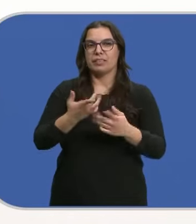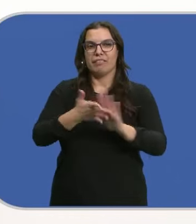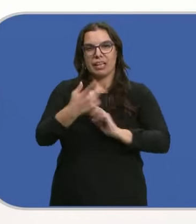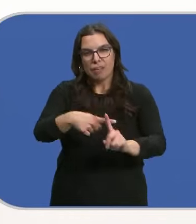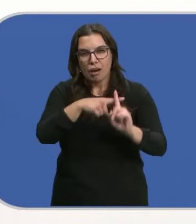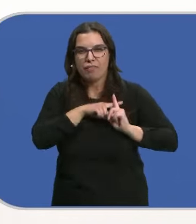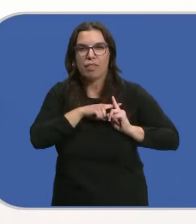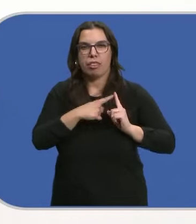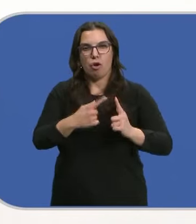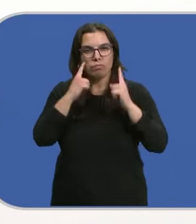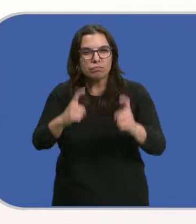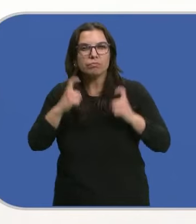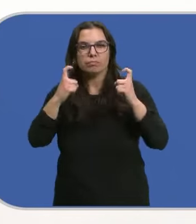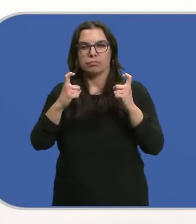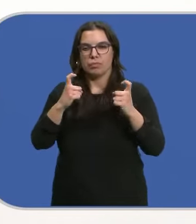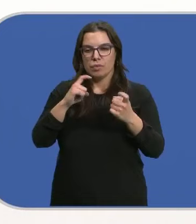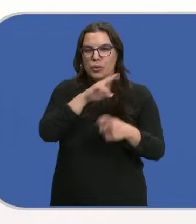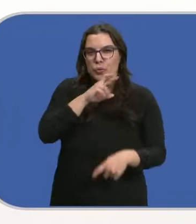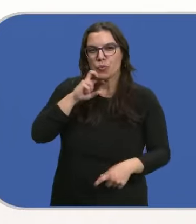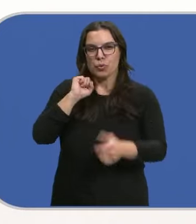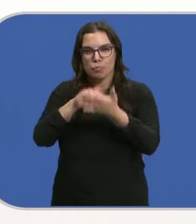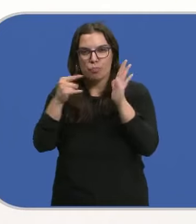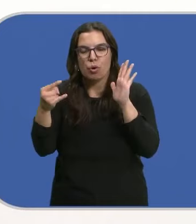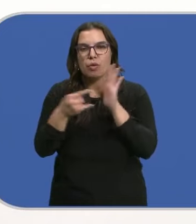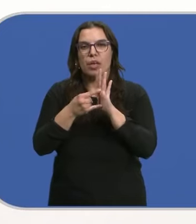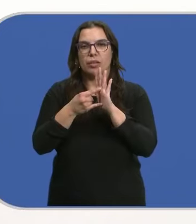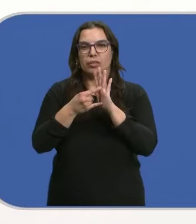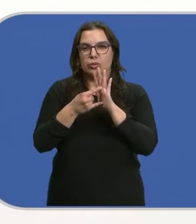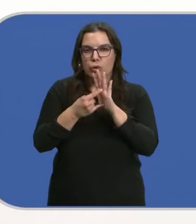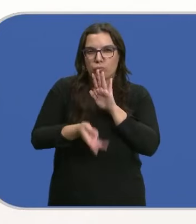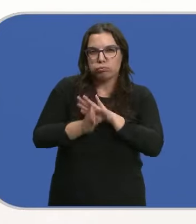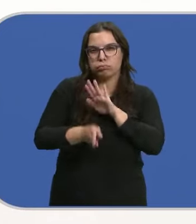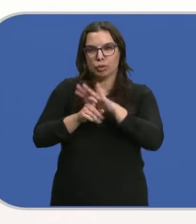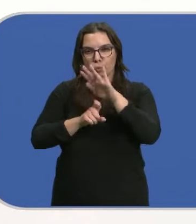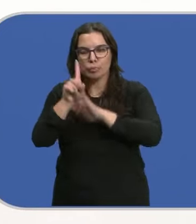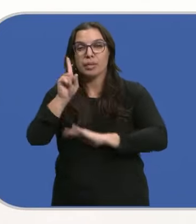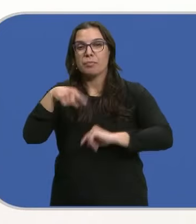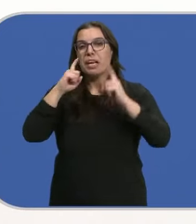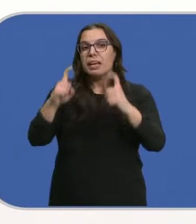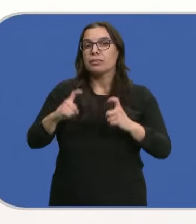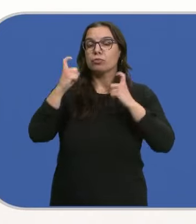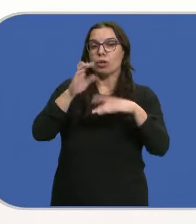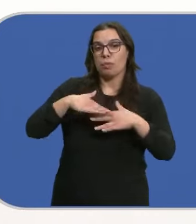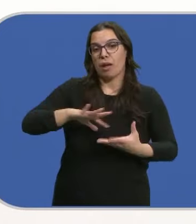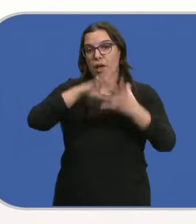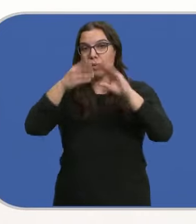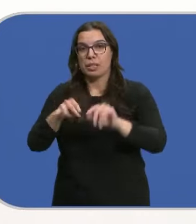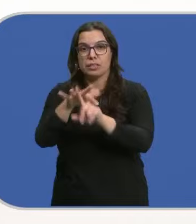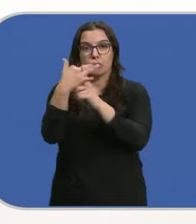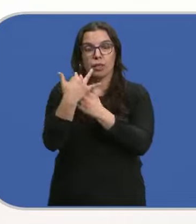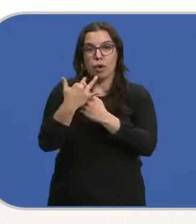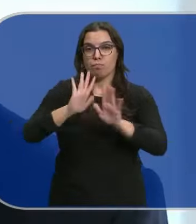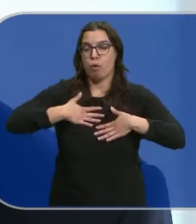sacrificio Por mantener Un proyecto A flote Es el esfuerzo Por adaptarse A las